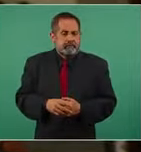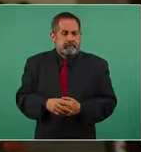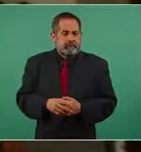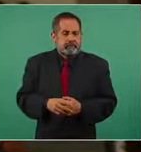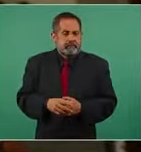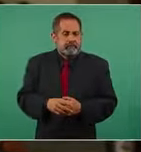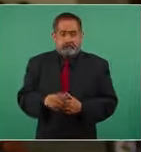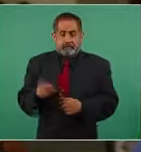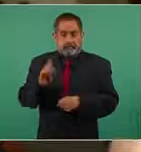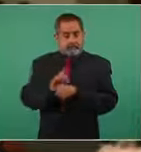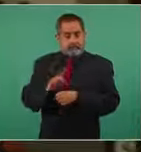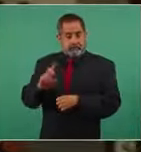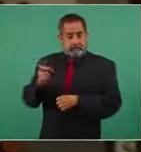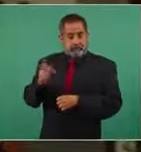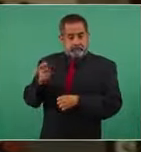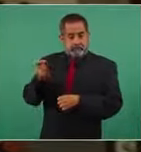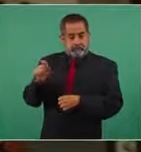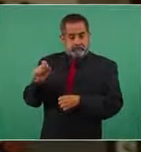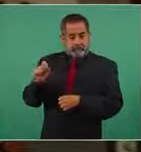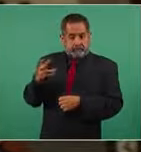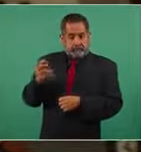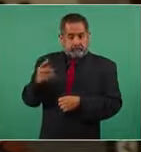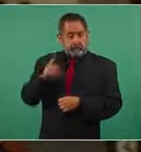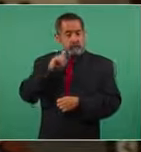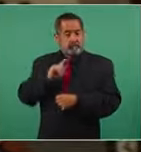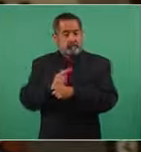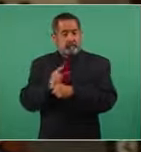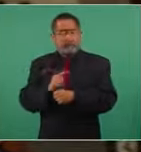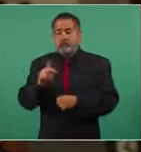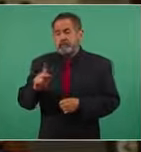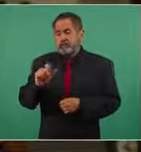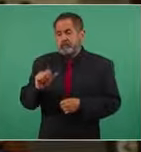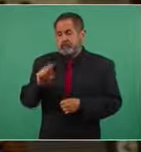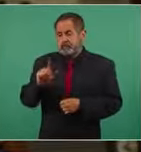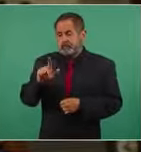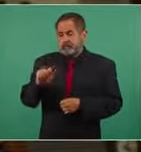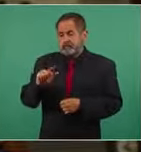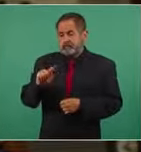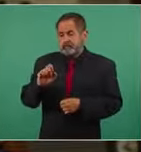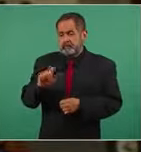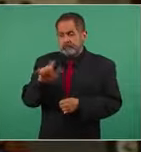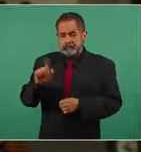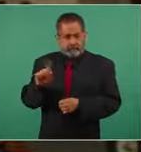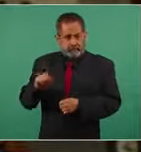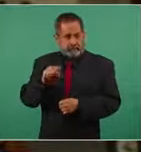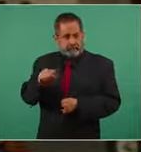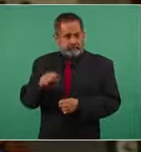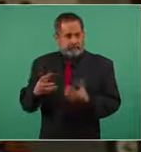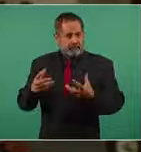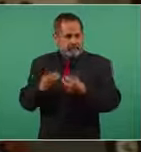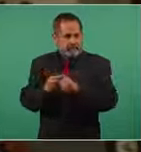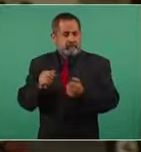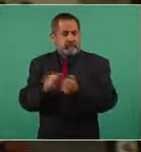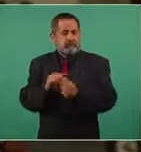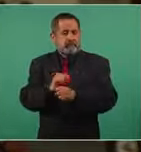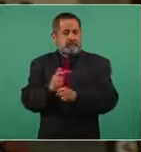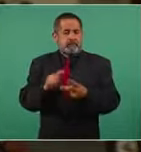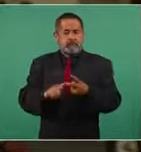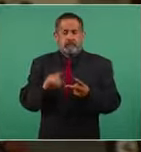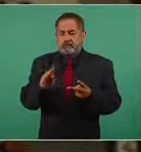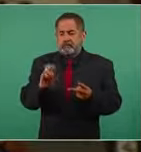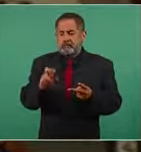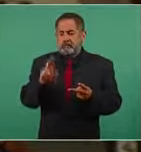el 24 de diciembre la licenciada Paulina Tellez de la mesa de impartición y el licenciado Bernardo